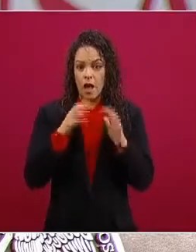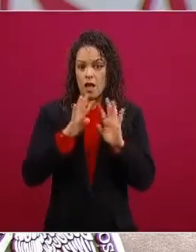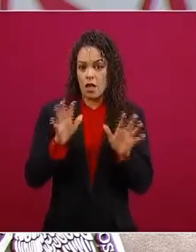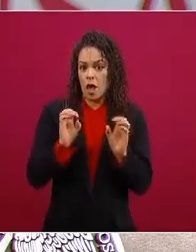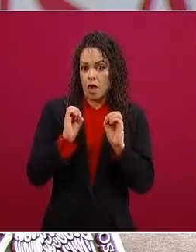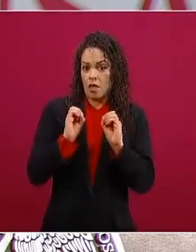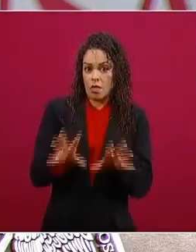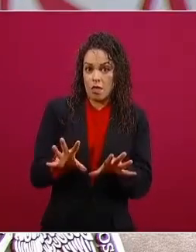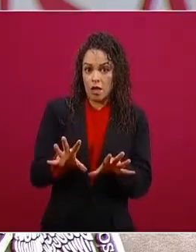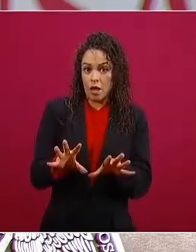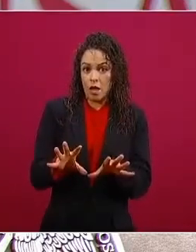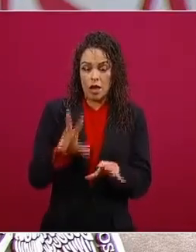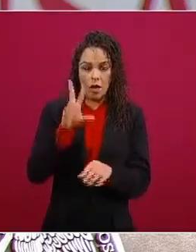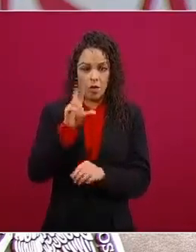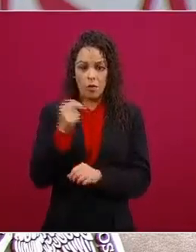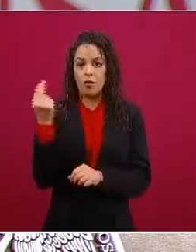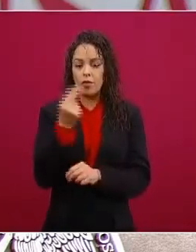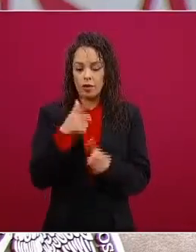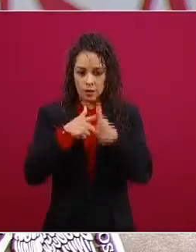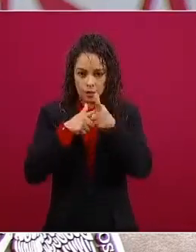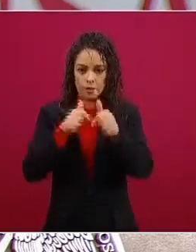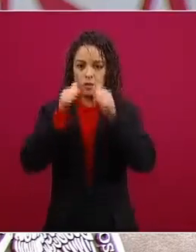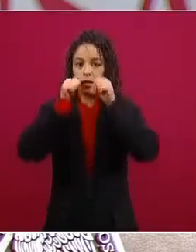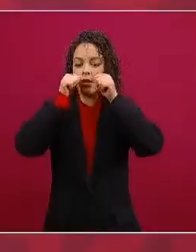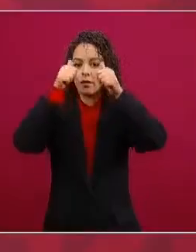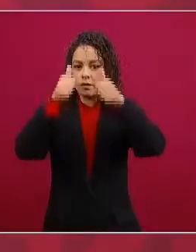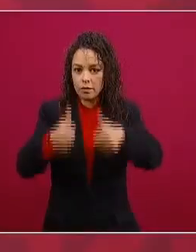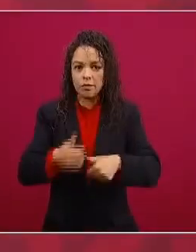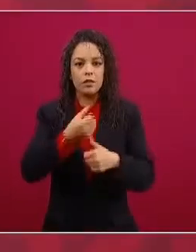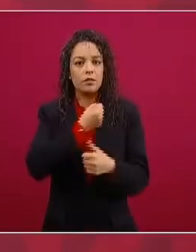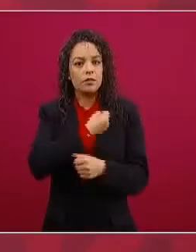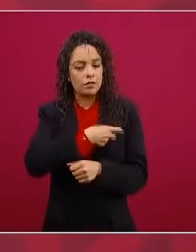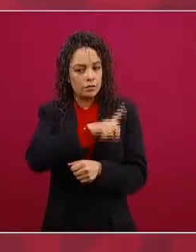la salud aprovechar de que estamos ya